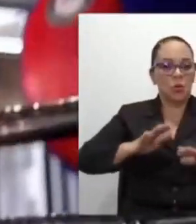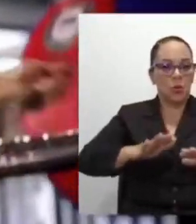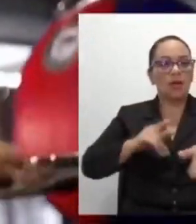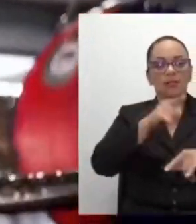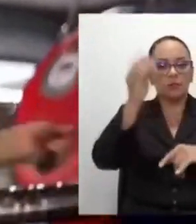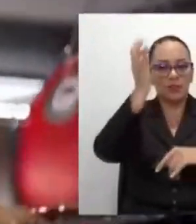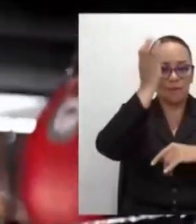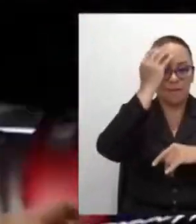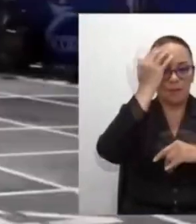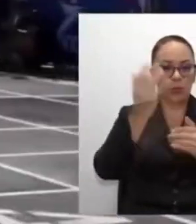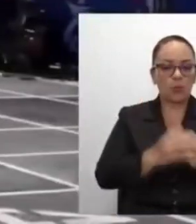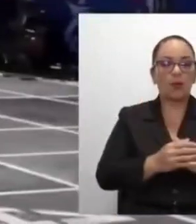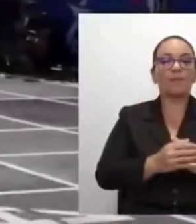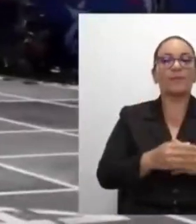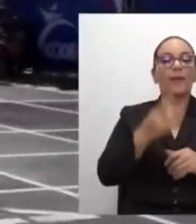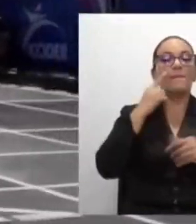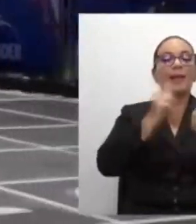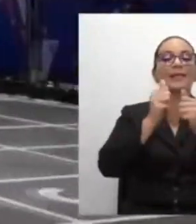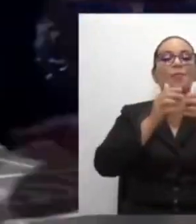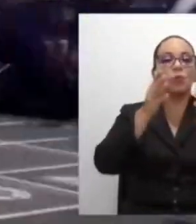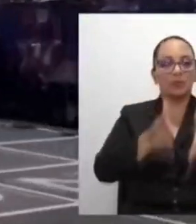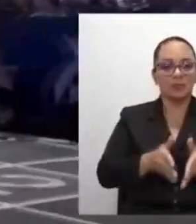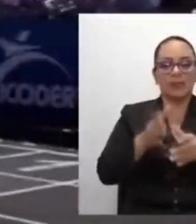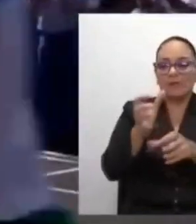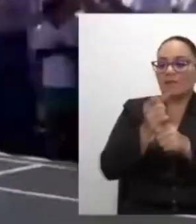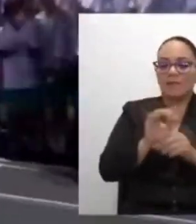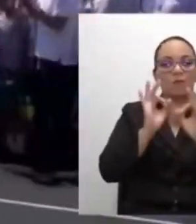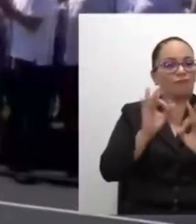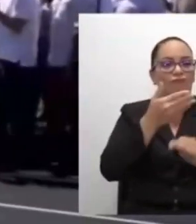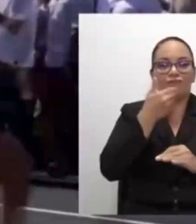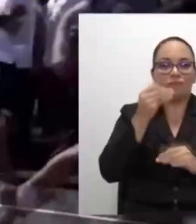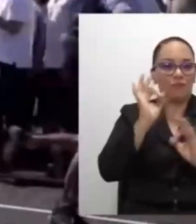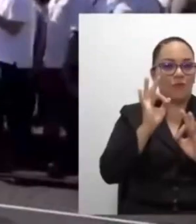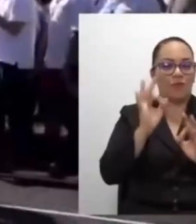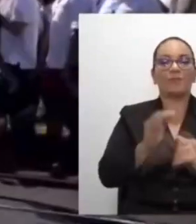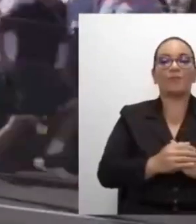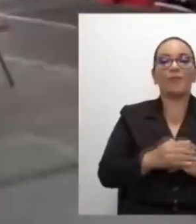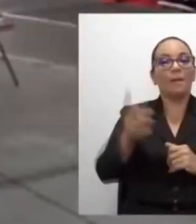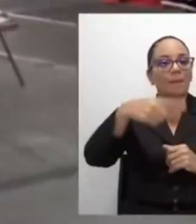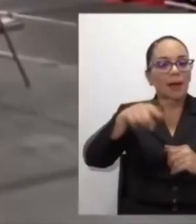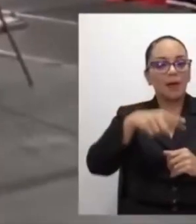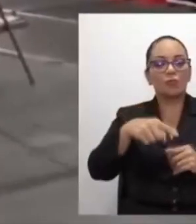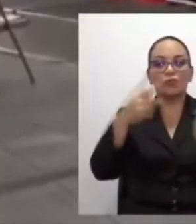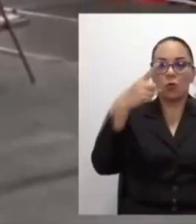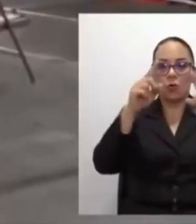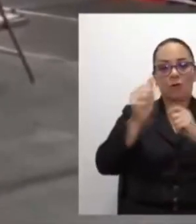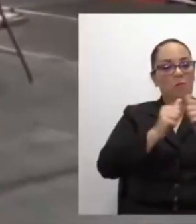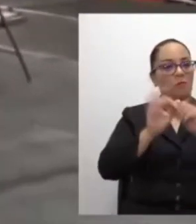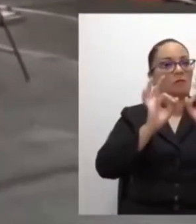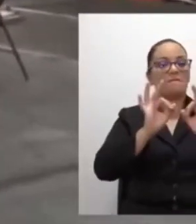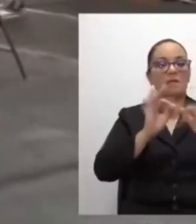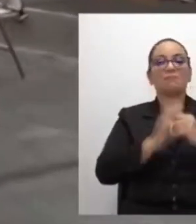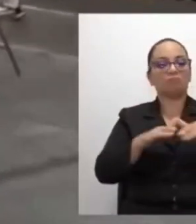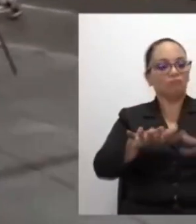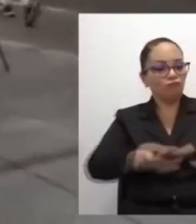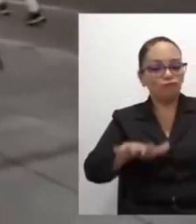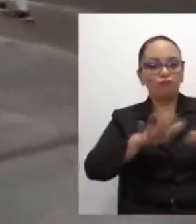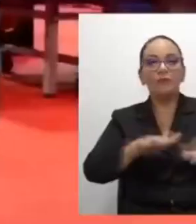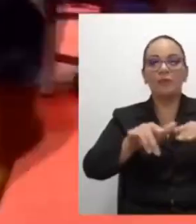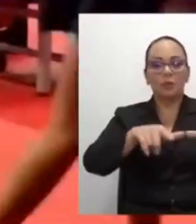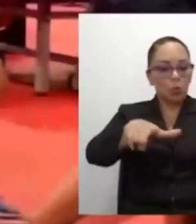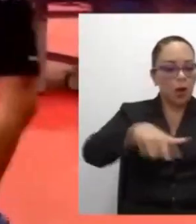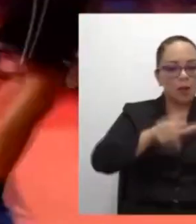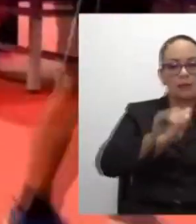atletas que van a competir en 23 deportes convencionales y 6 disciplinas